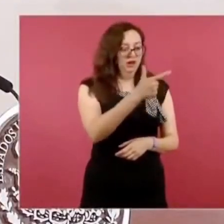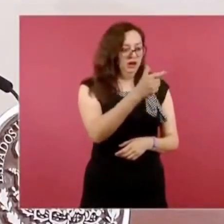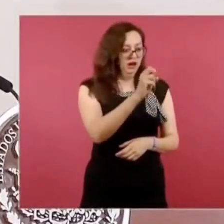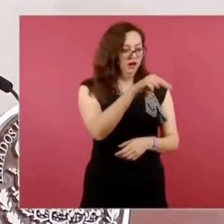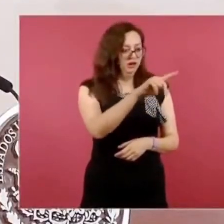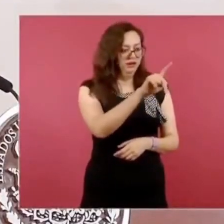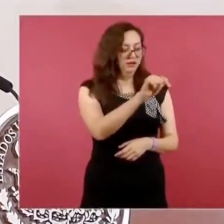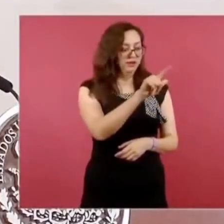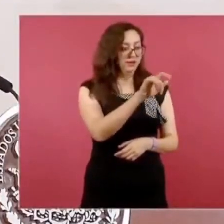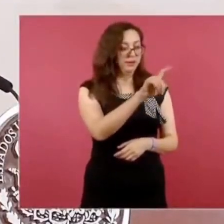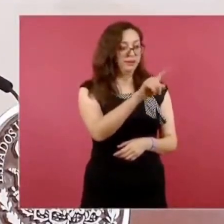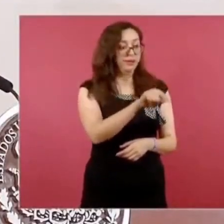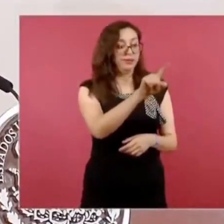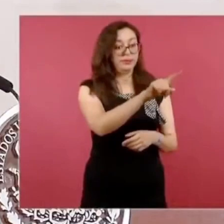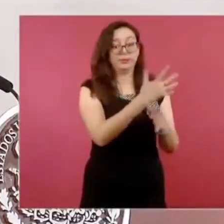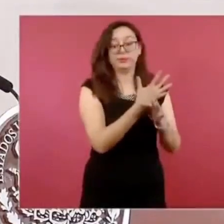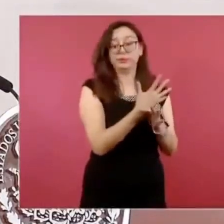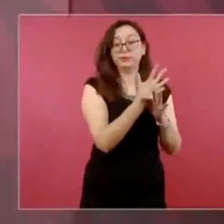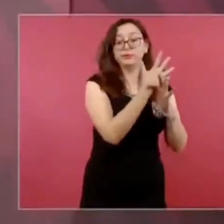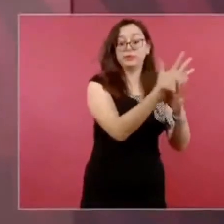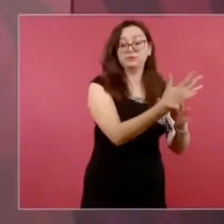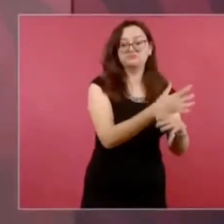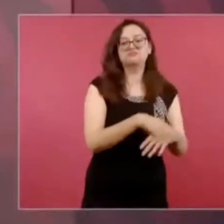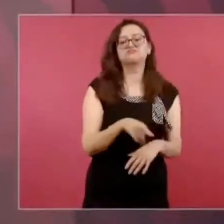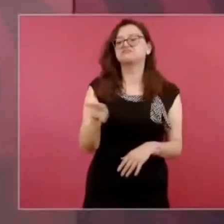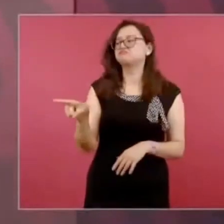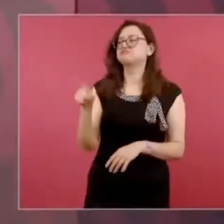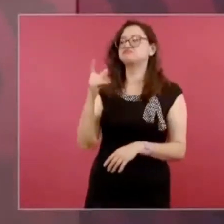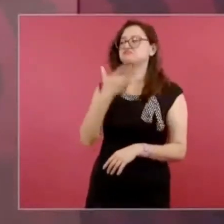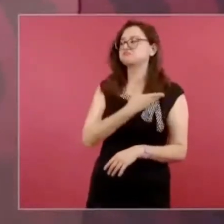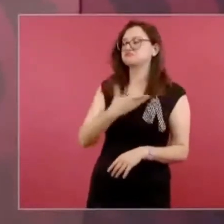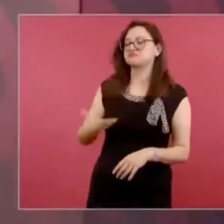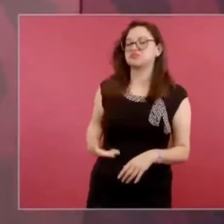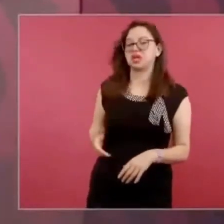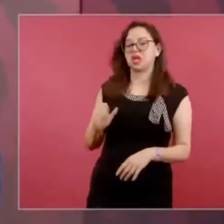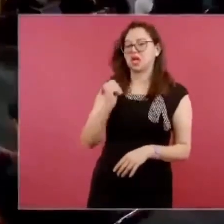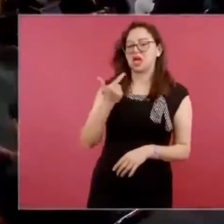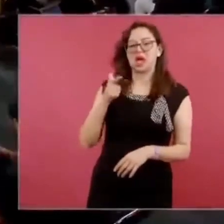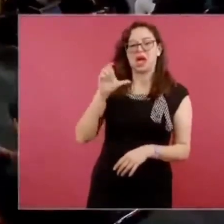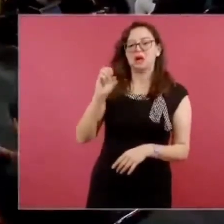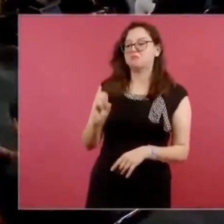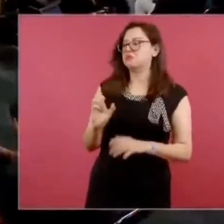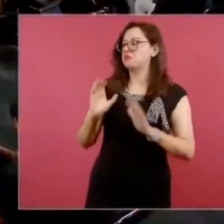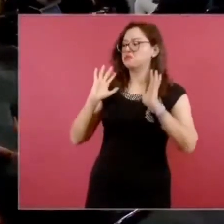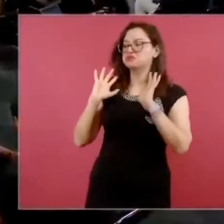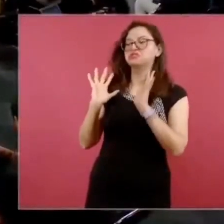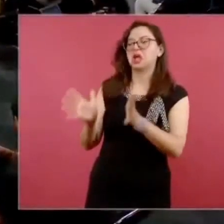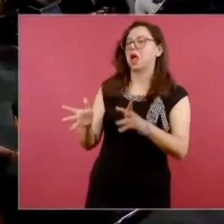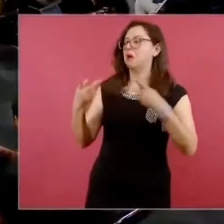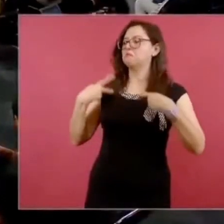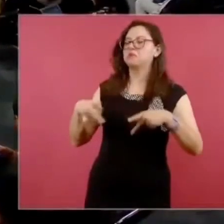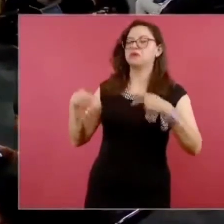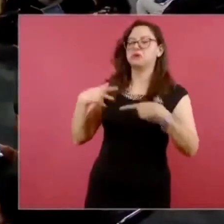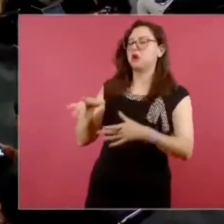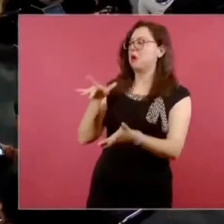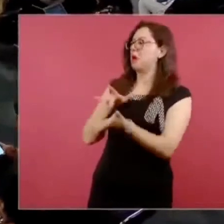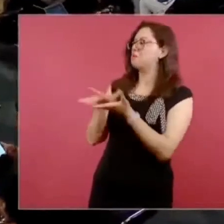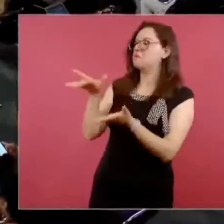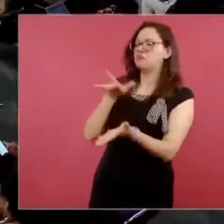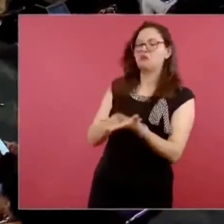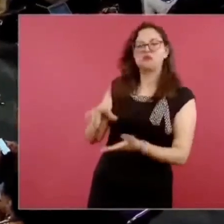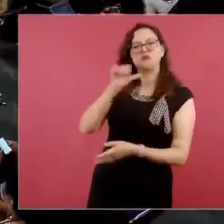resultados, a ver, búscalo, porque está